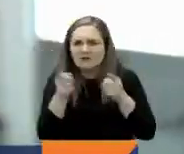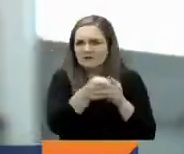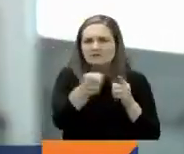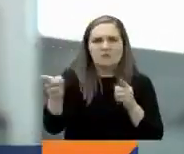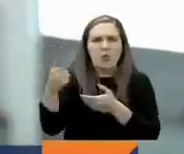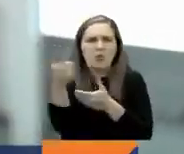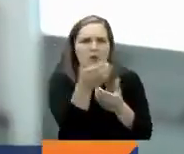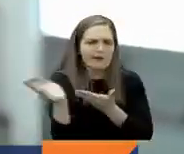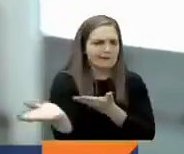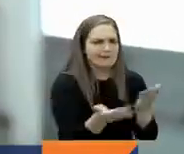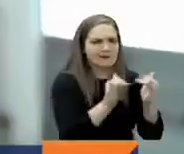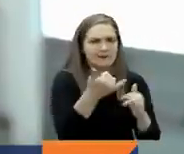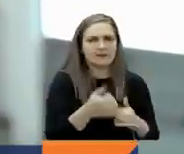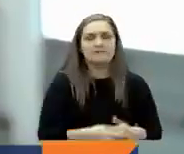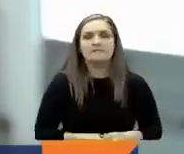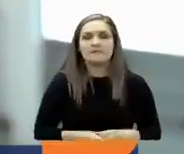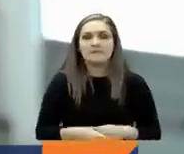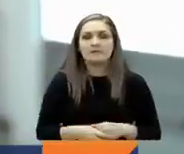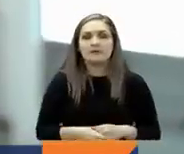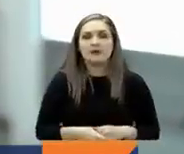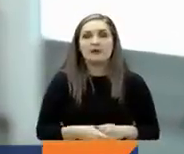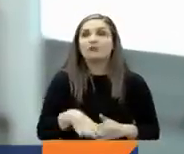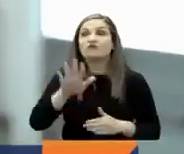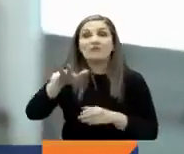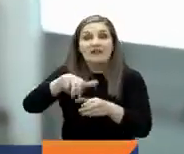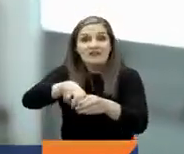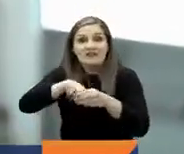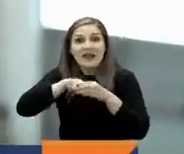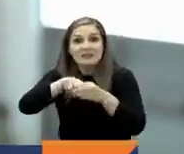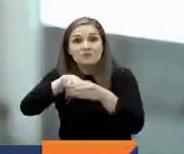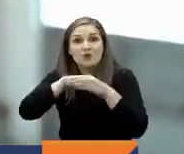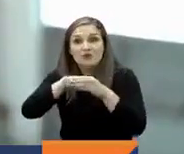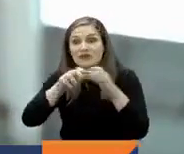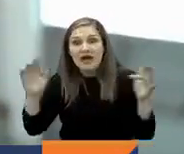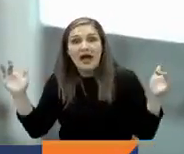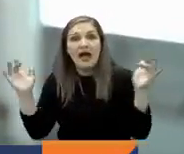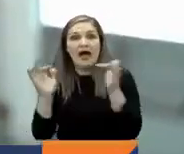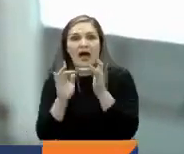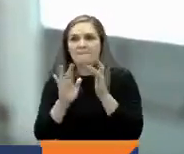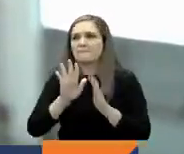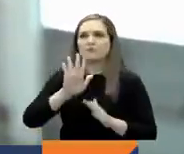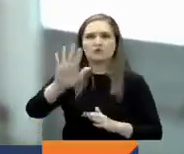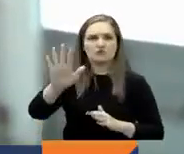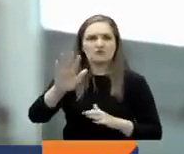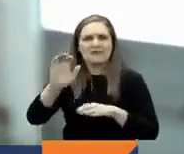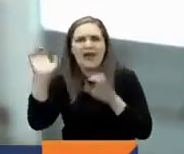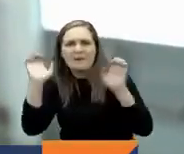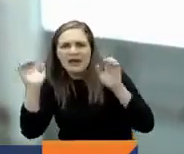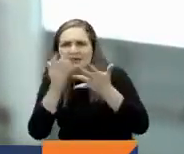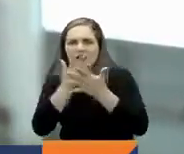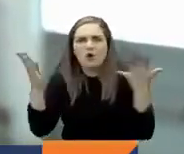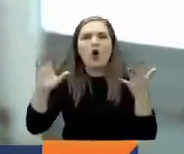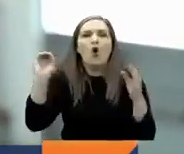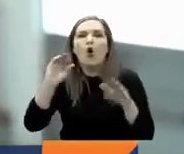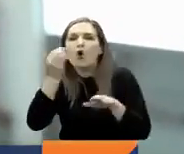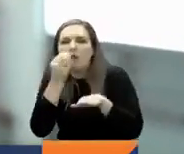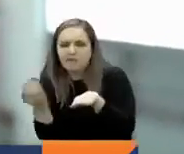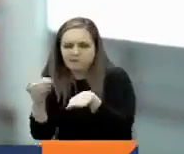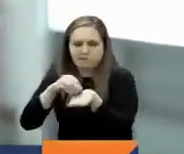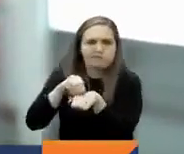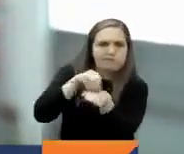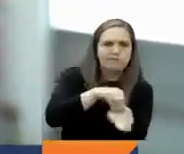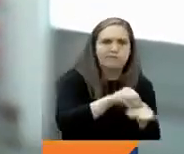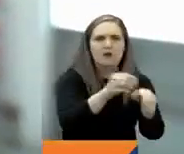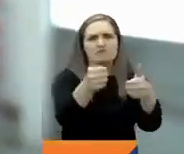Que la cadena logística de transporte no está incluido durante esta nueva medida del pico y placa. Eso trae un gran alivio a